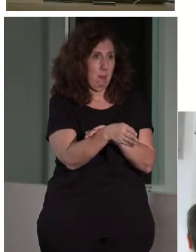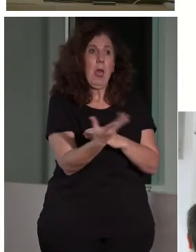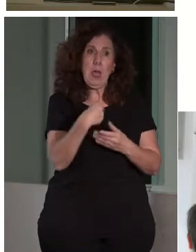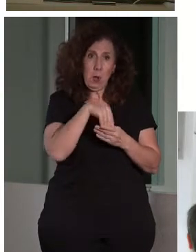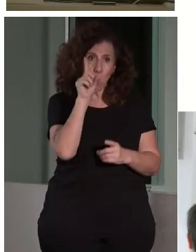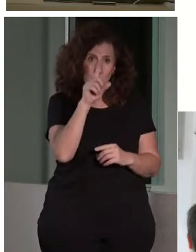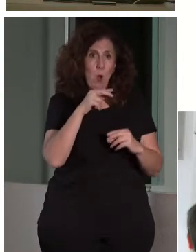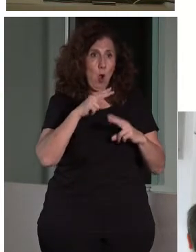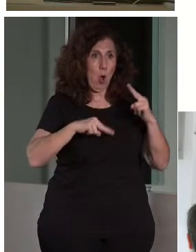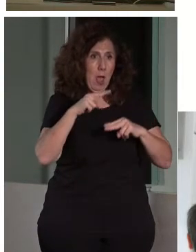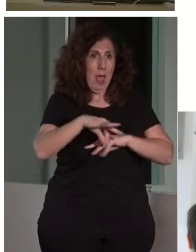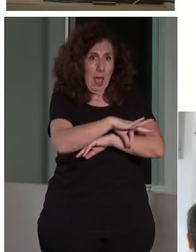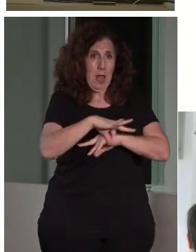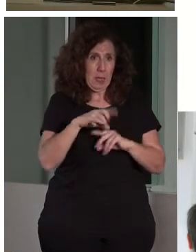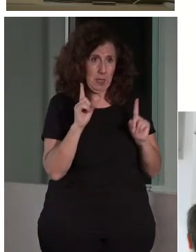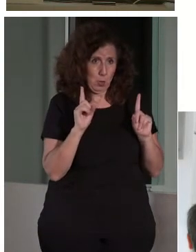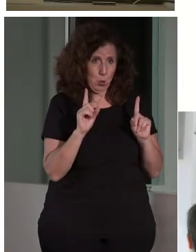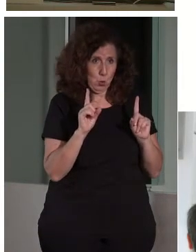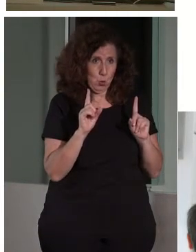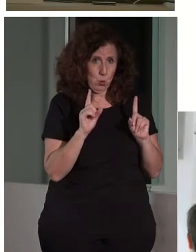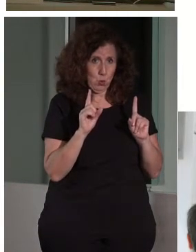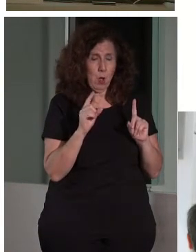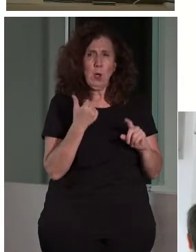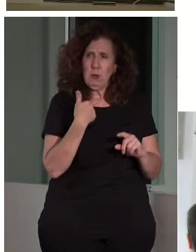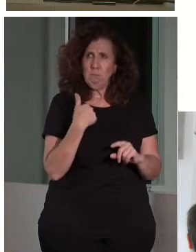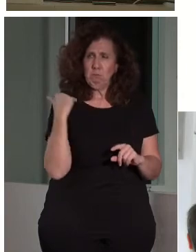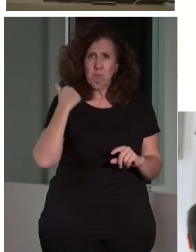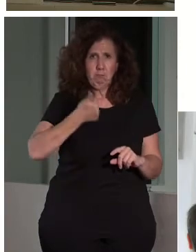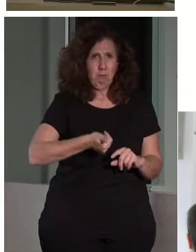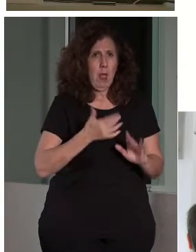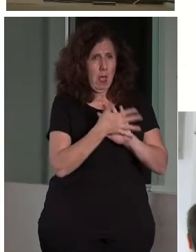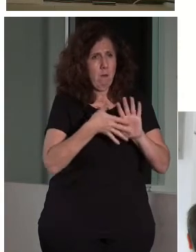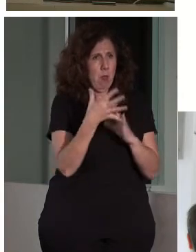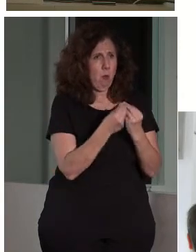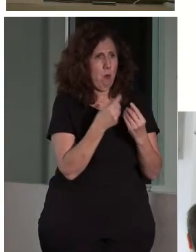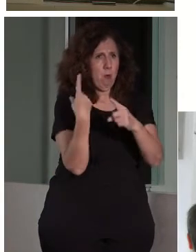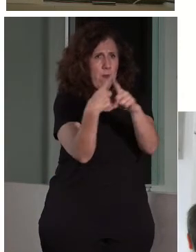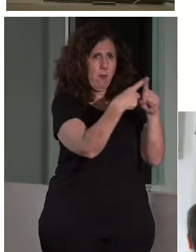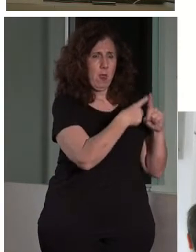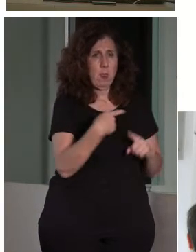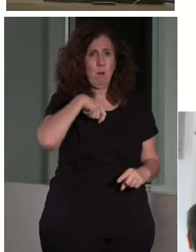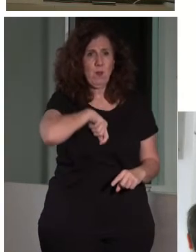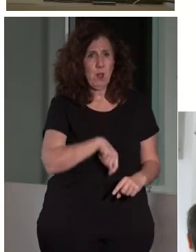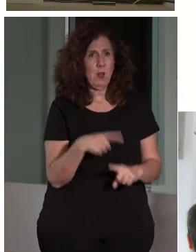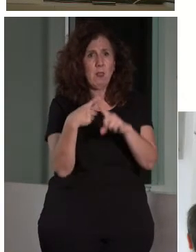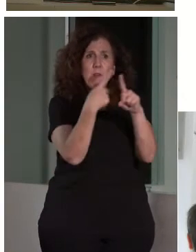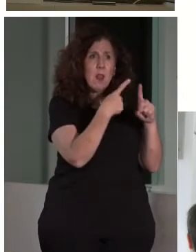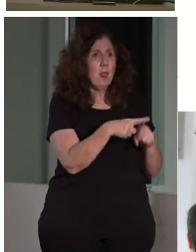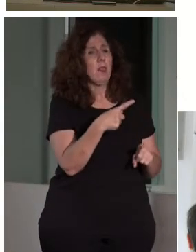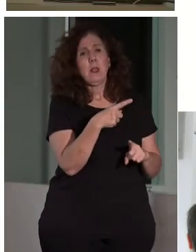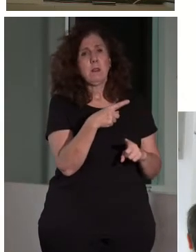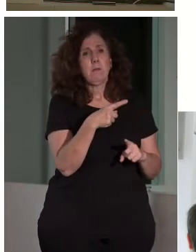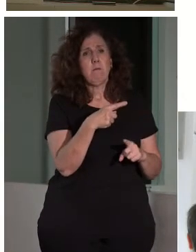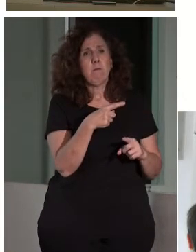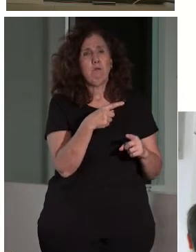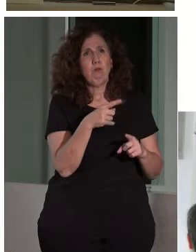Bueno, yo últimamente he hablado con varios profesionales de todas estas disciplinas y casi todos ellos me han utilizado la palabra